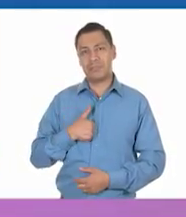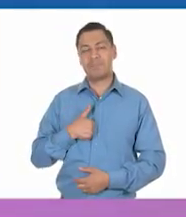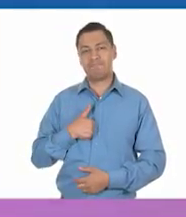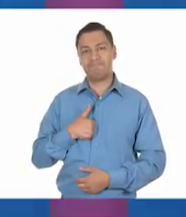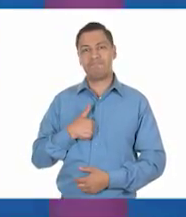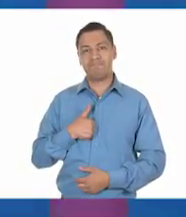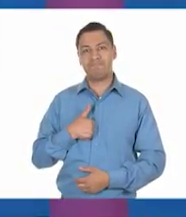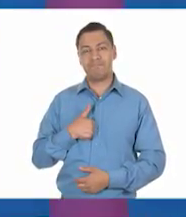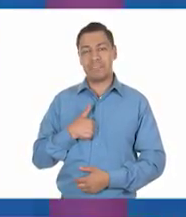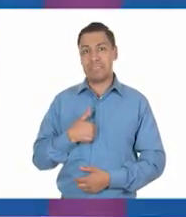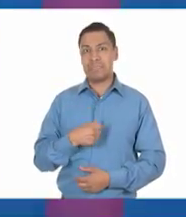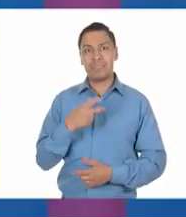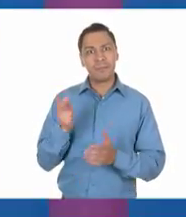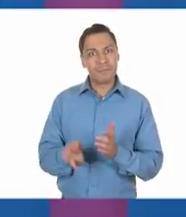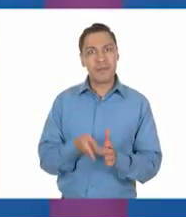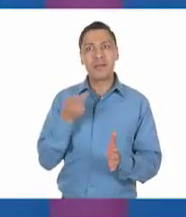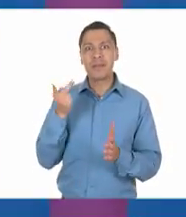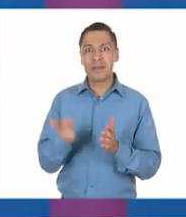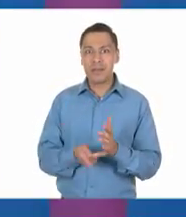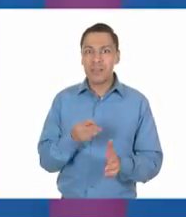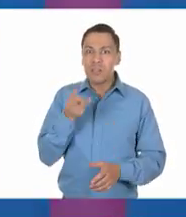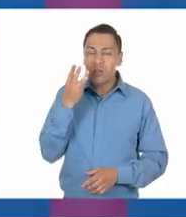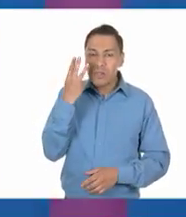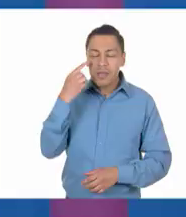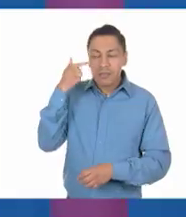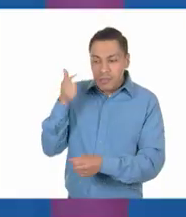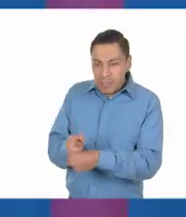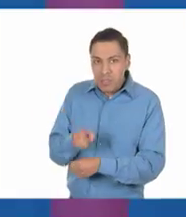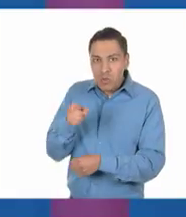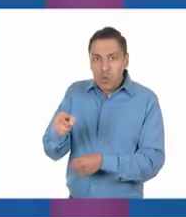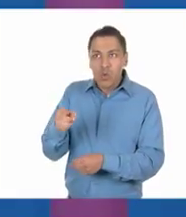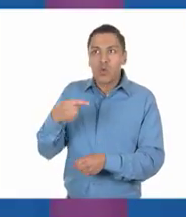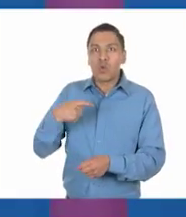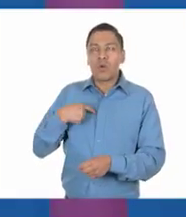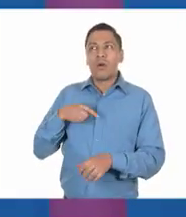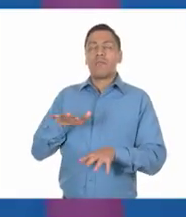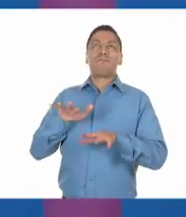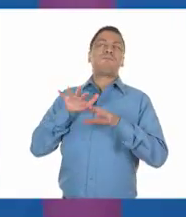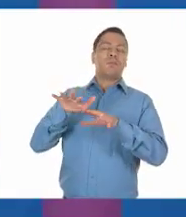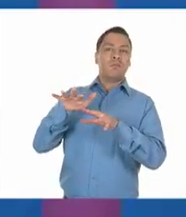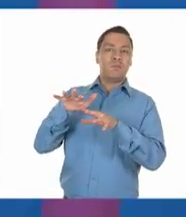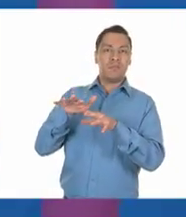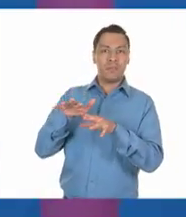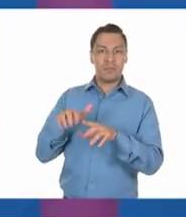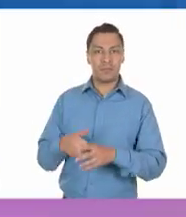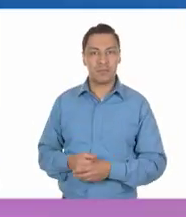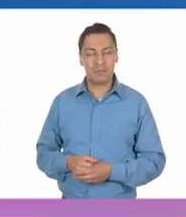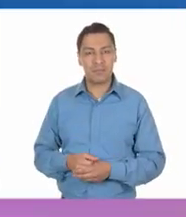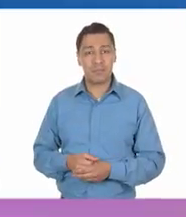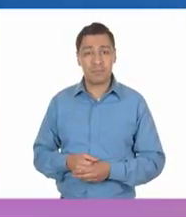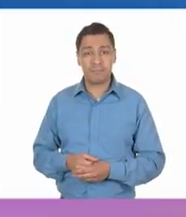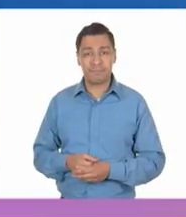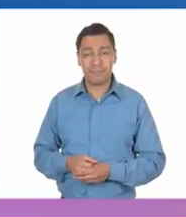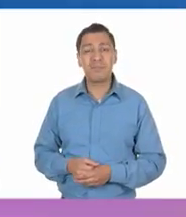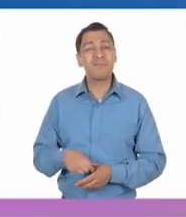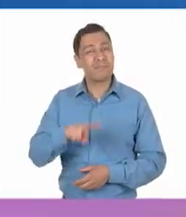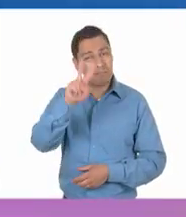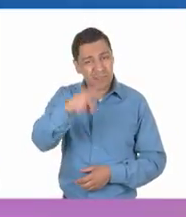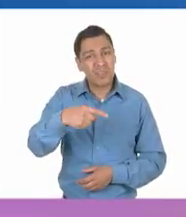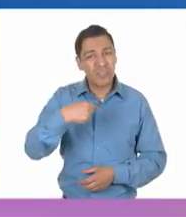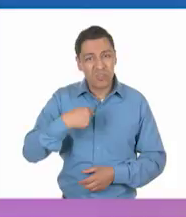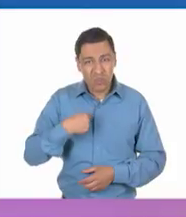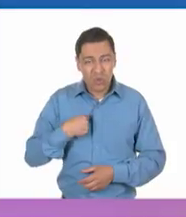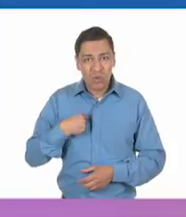Ya van tres veces que haces esa cara y dices, ¡estoy impactada! ¡Es que sí lo